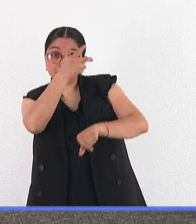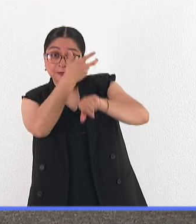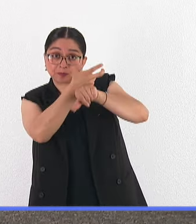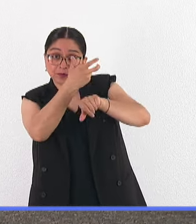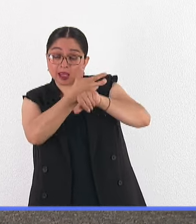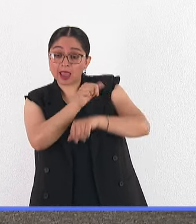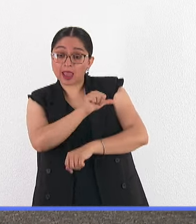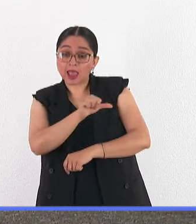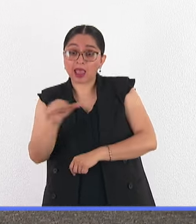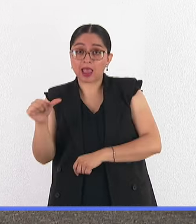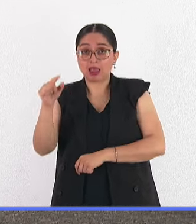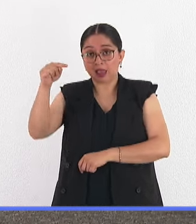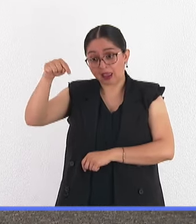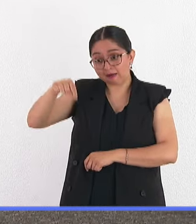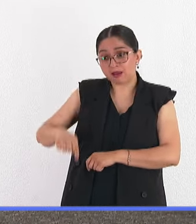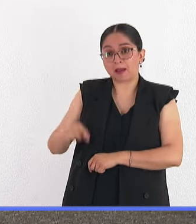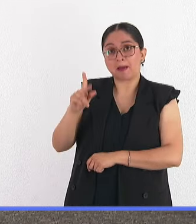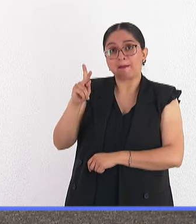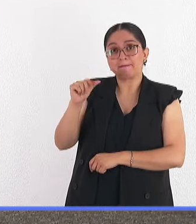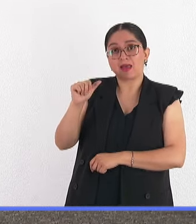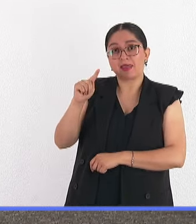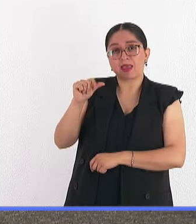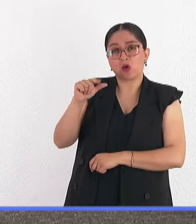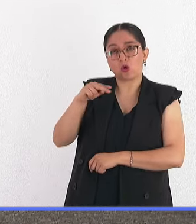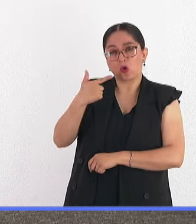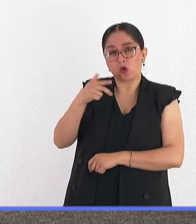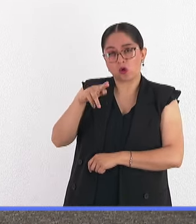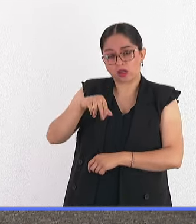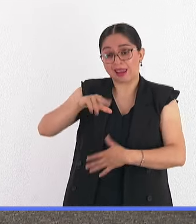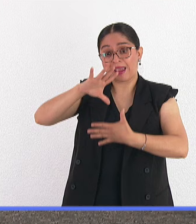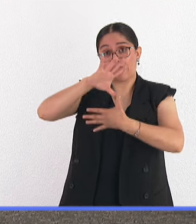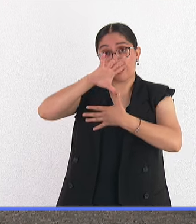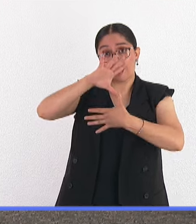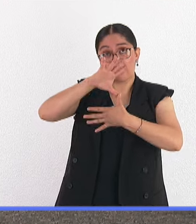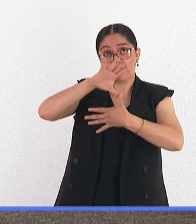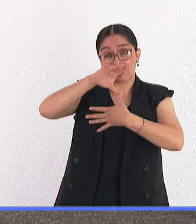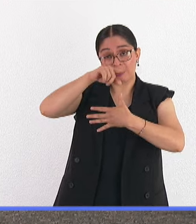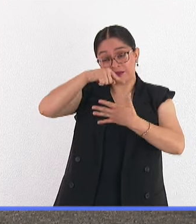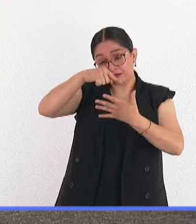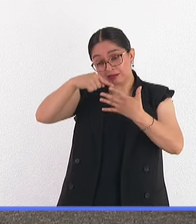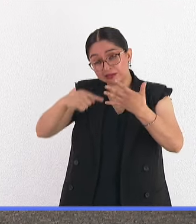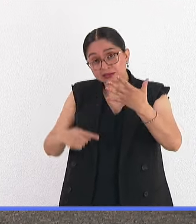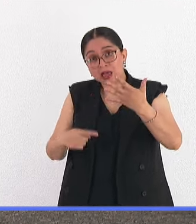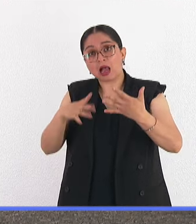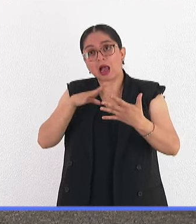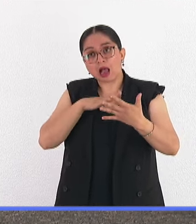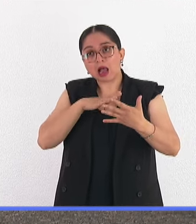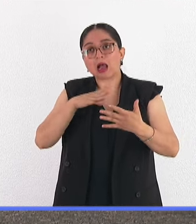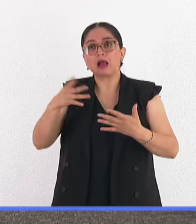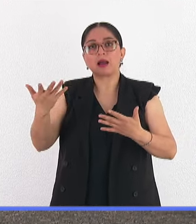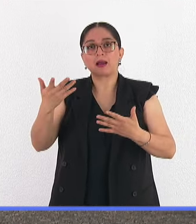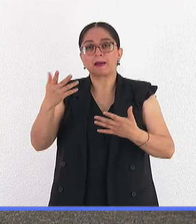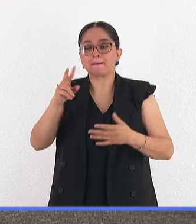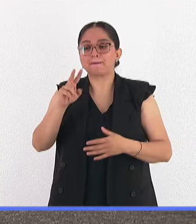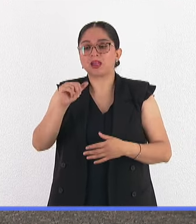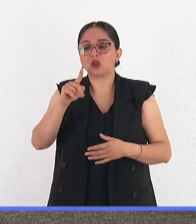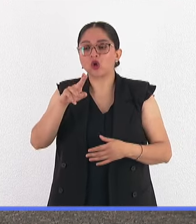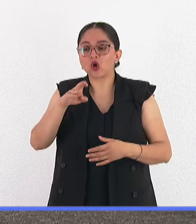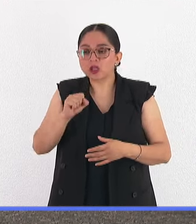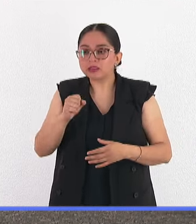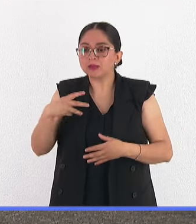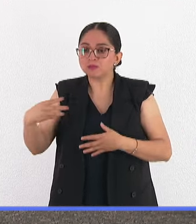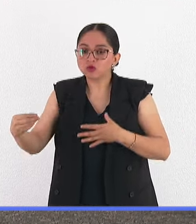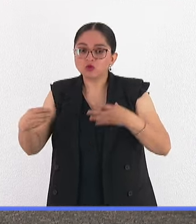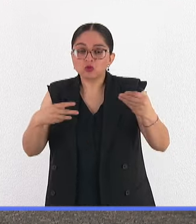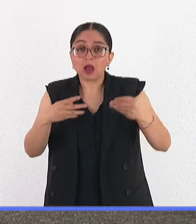Sudamérica, hasta la Patagonia, precisamente porque en toda esta área geográfica existen los vectores transmisores. Entonces, donde